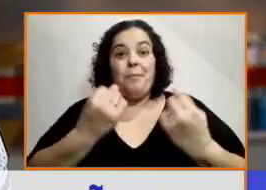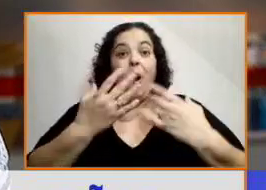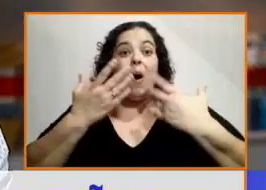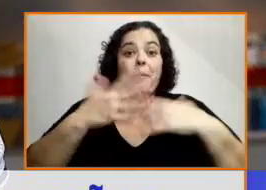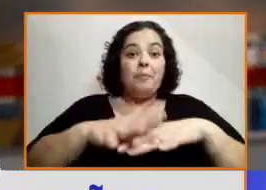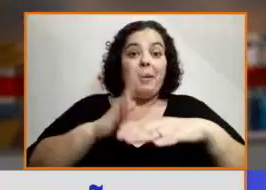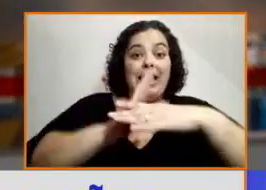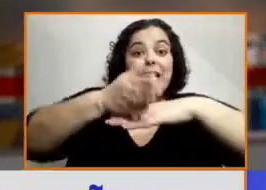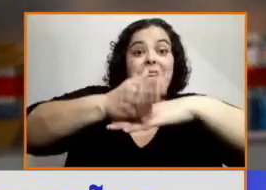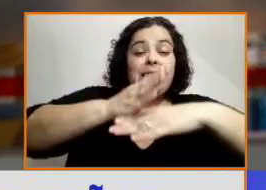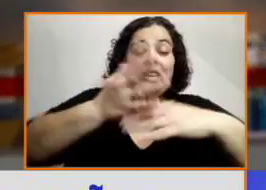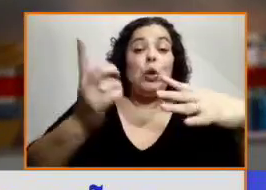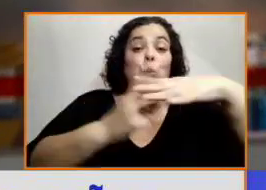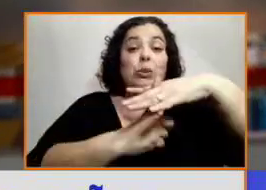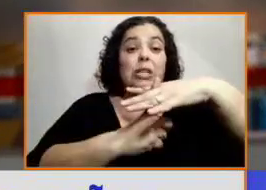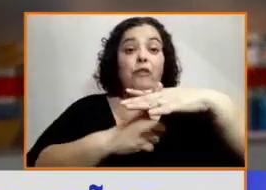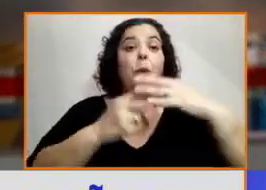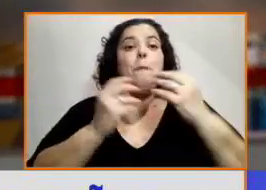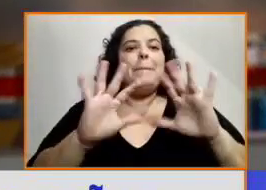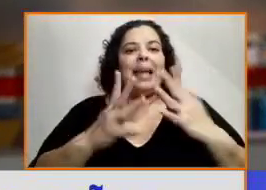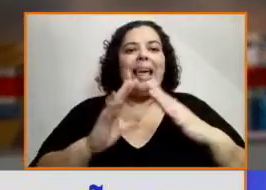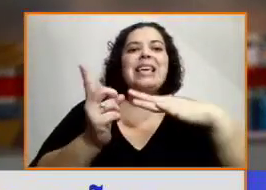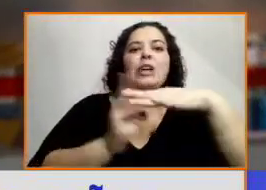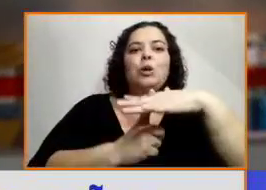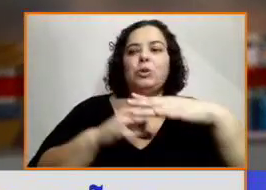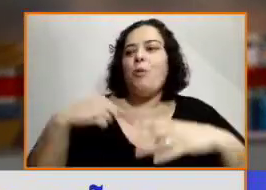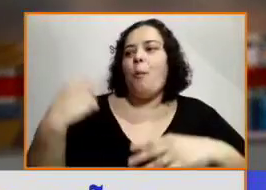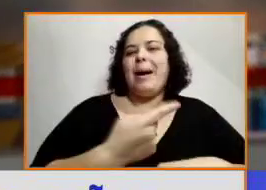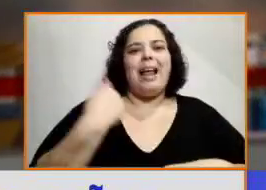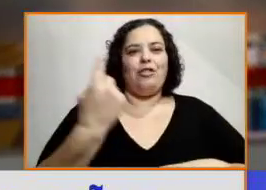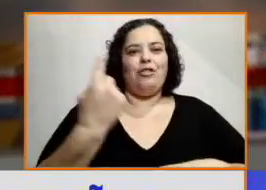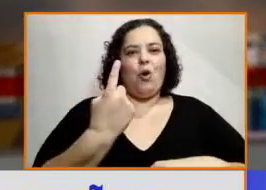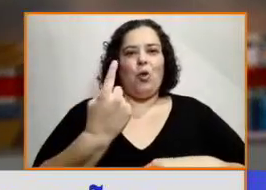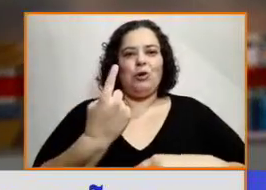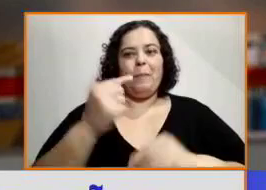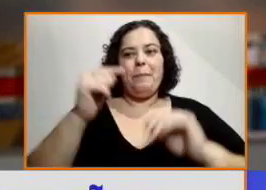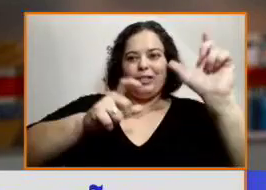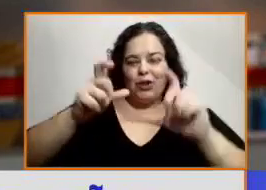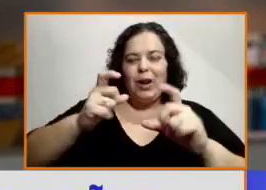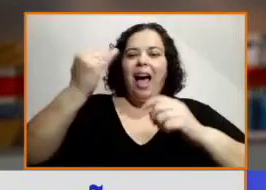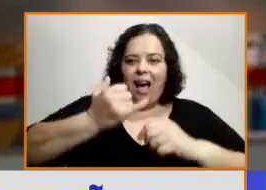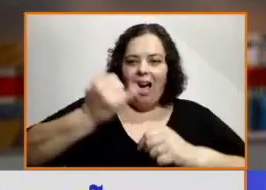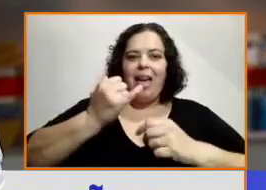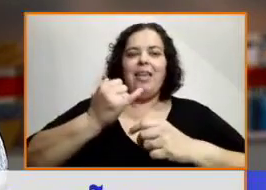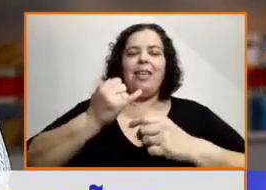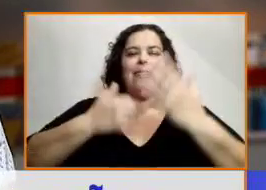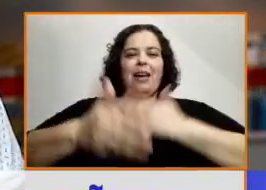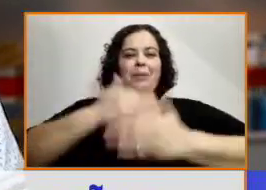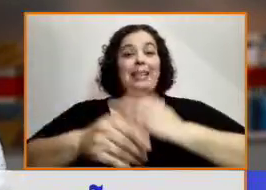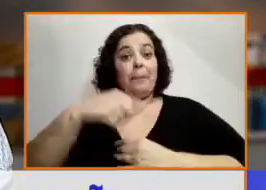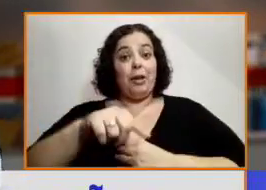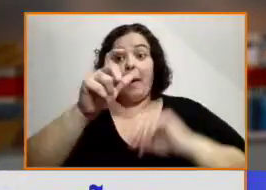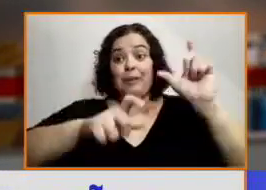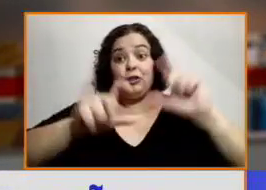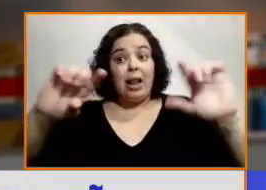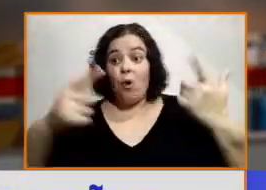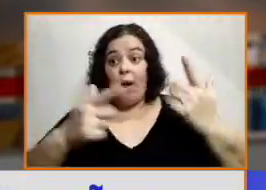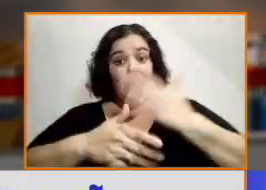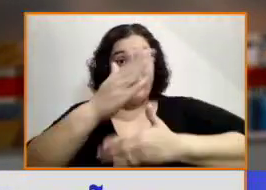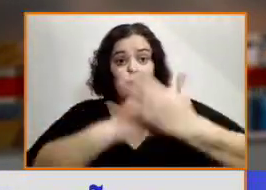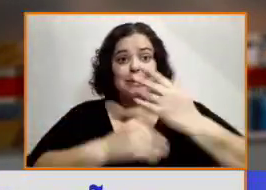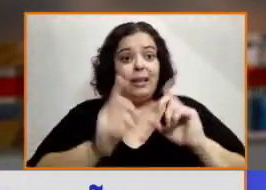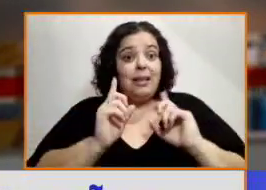discapacidad y para las que no, porque a los que no tenemos la discapacidad nos enseña y es un ejercicio también de empatía, de poder decir, existen otras maneras